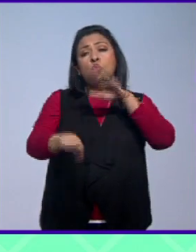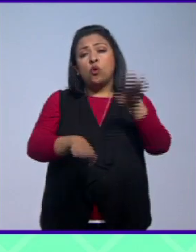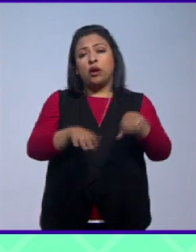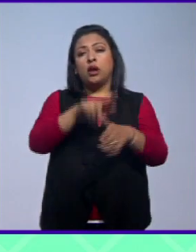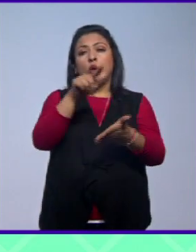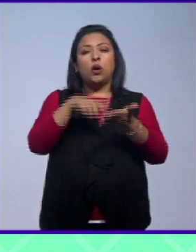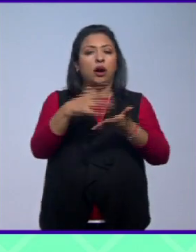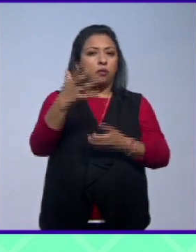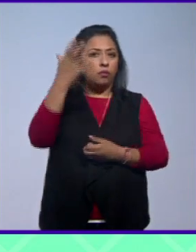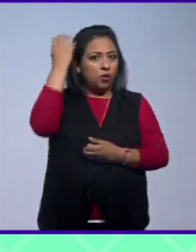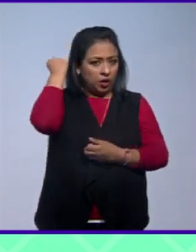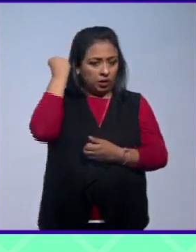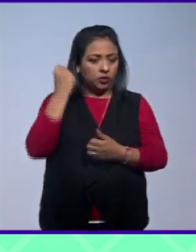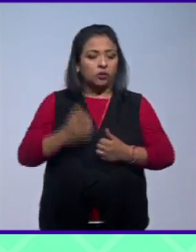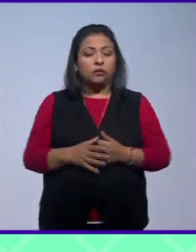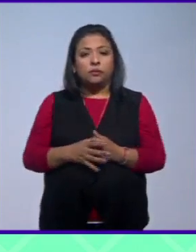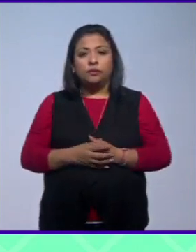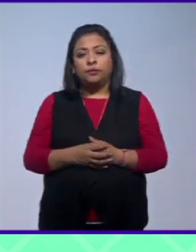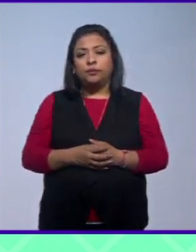Morelos